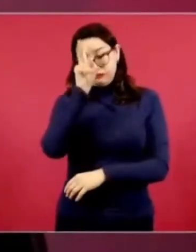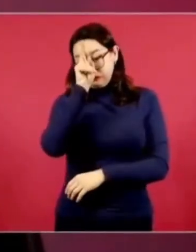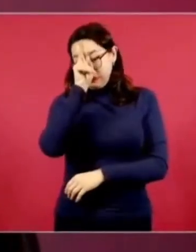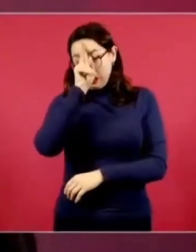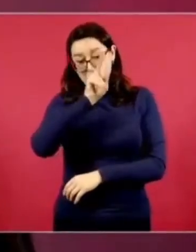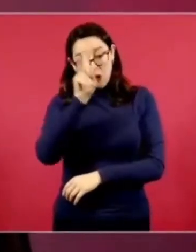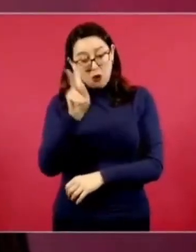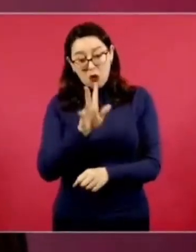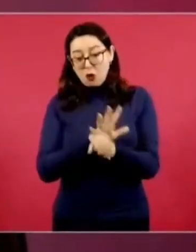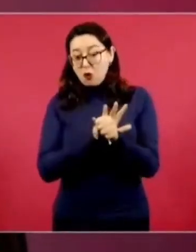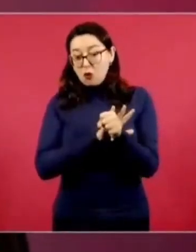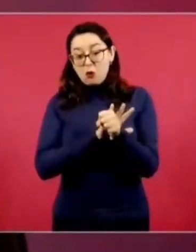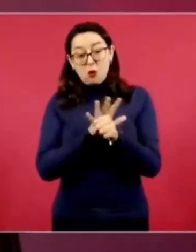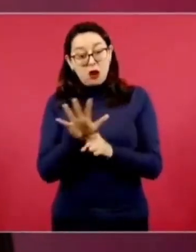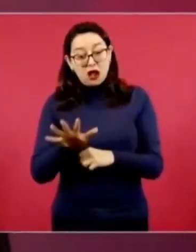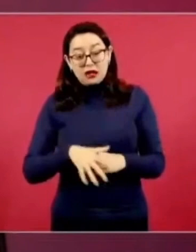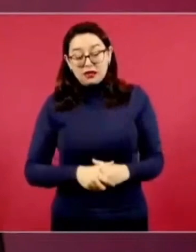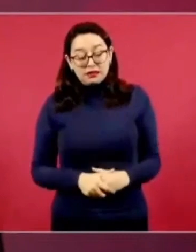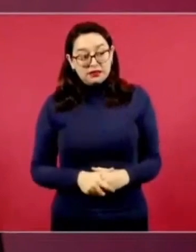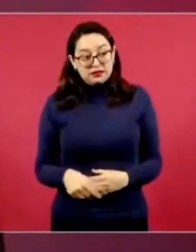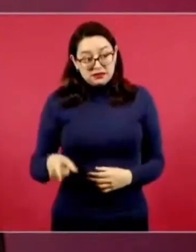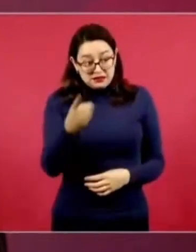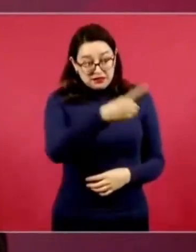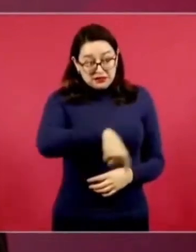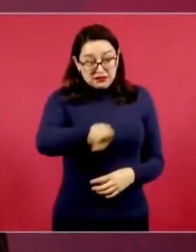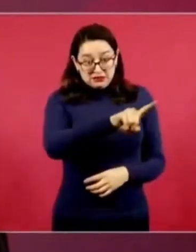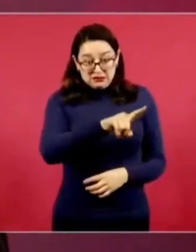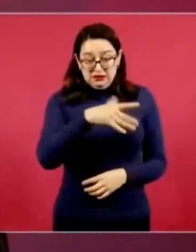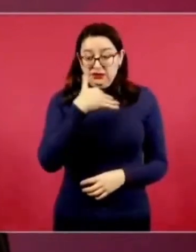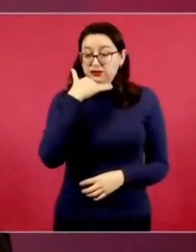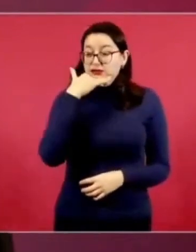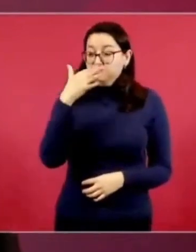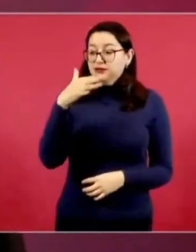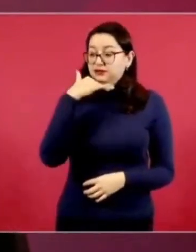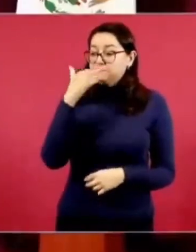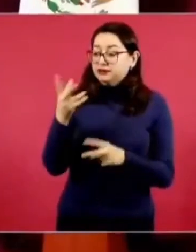y no perdían ni siquiera su respetabilidad.